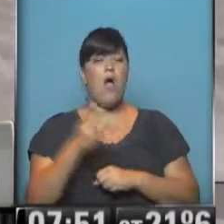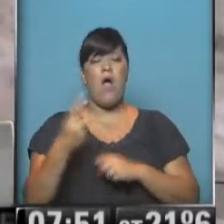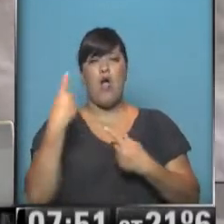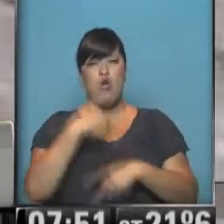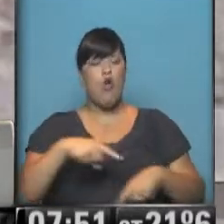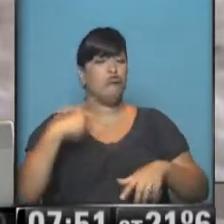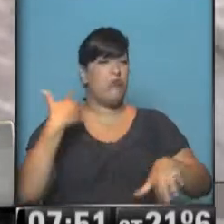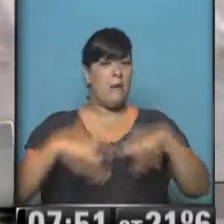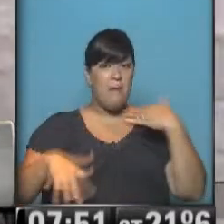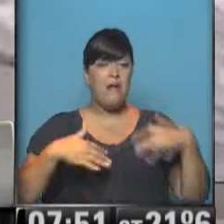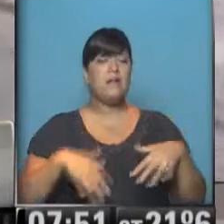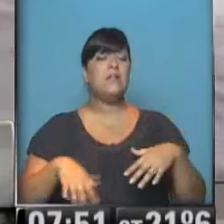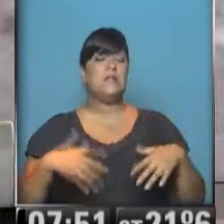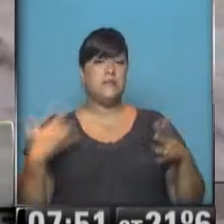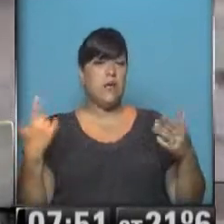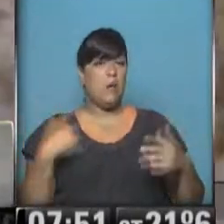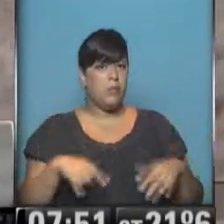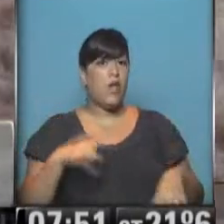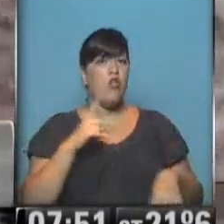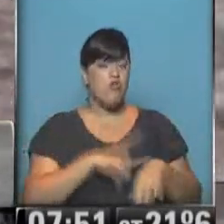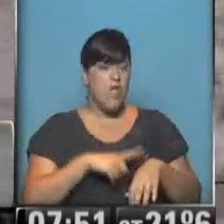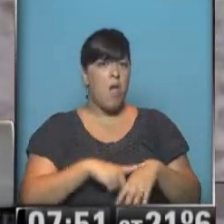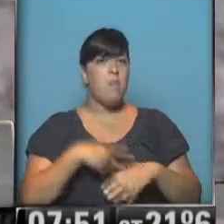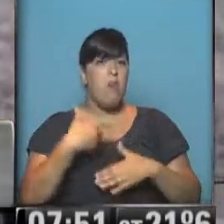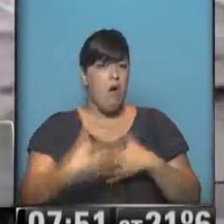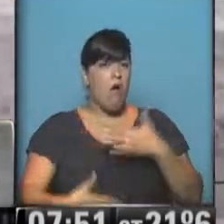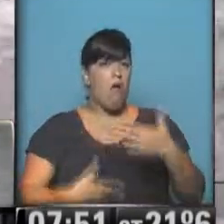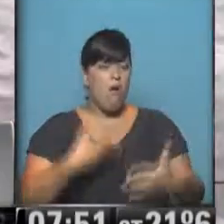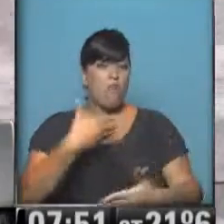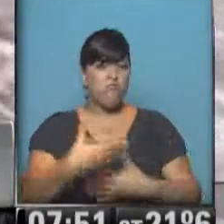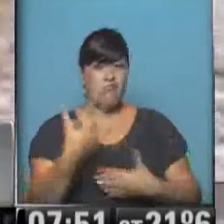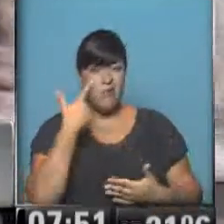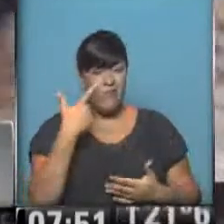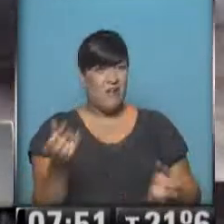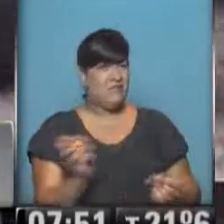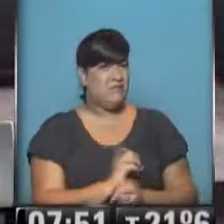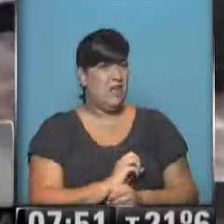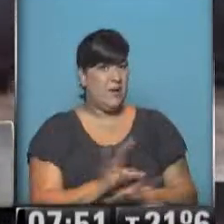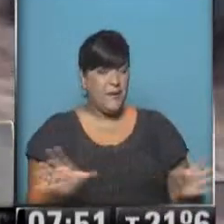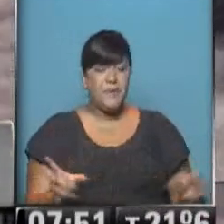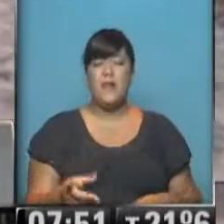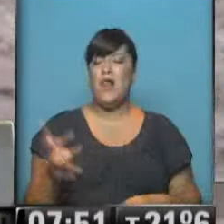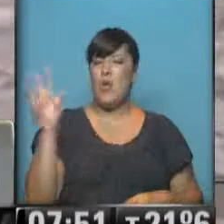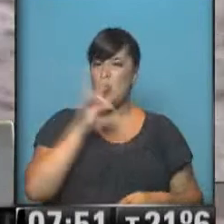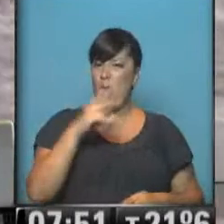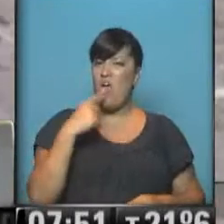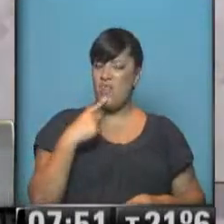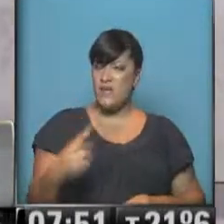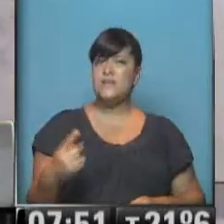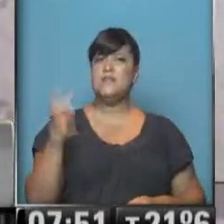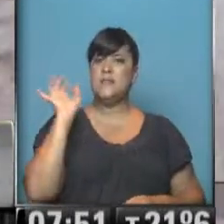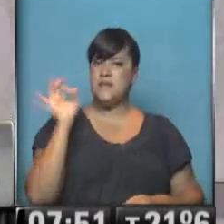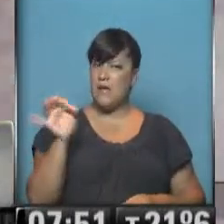pasando, pero pasa el tiempo y ver que esto es una catástrofe. Ahora, sabemos que hay